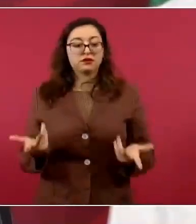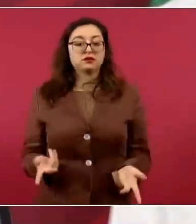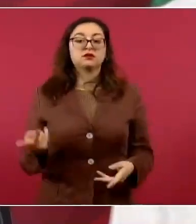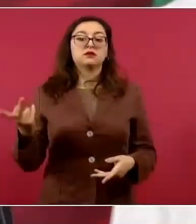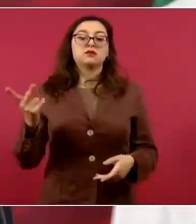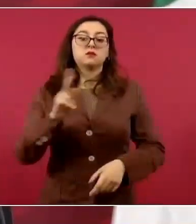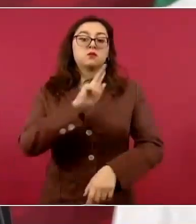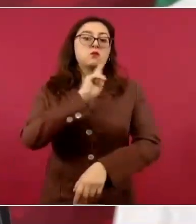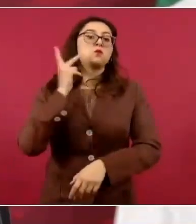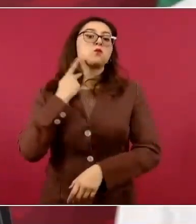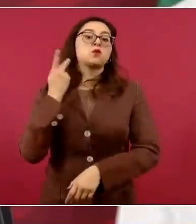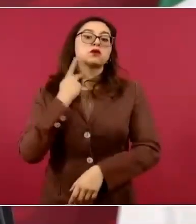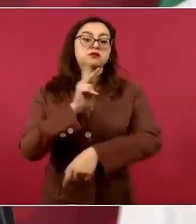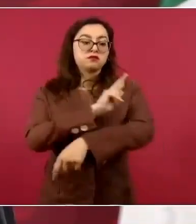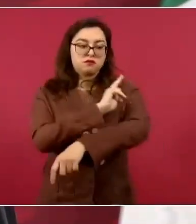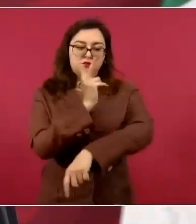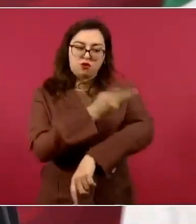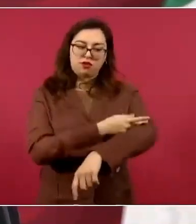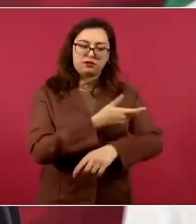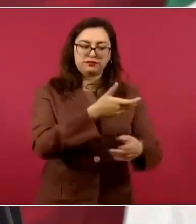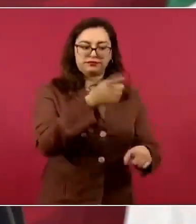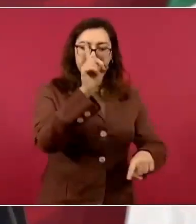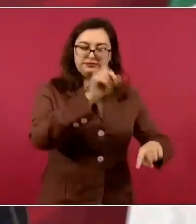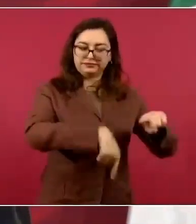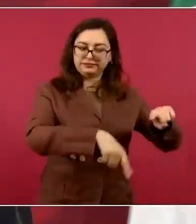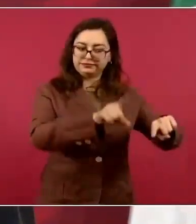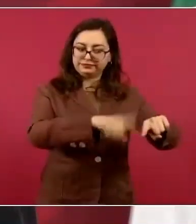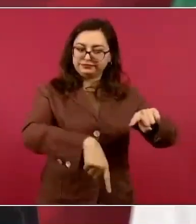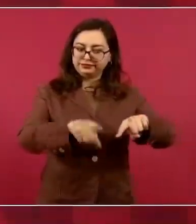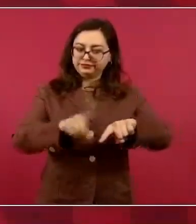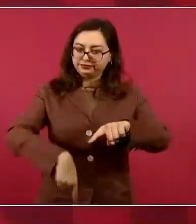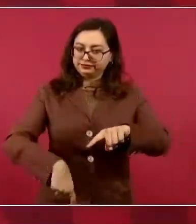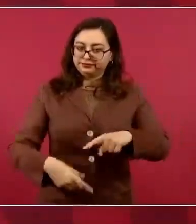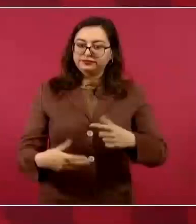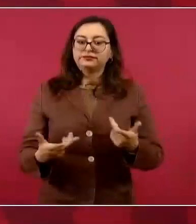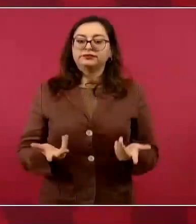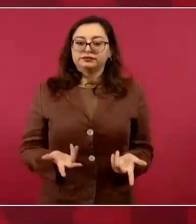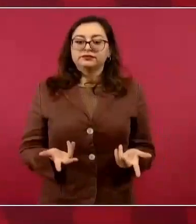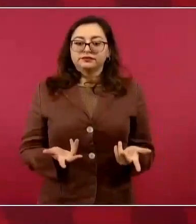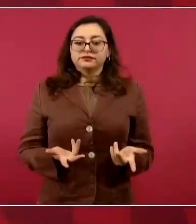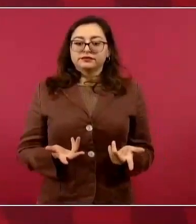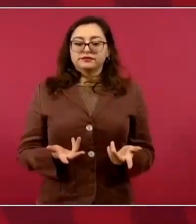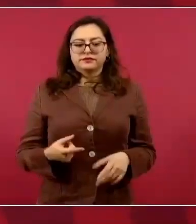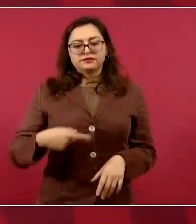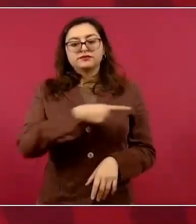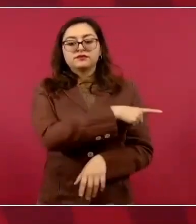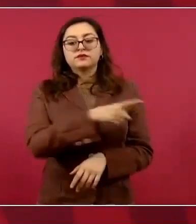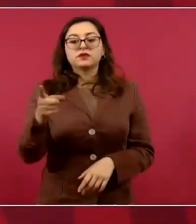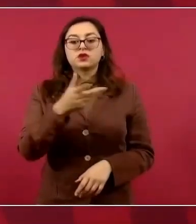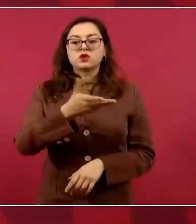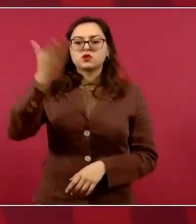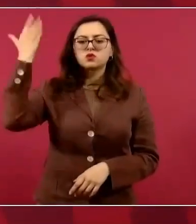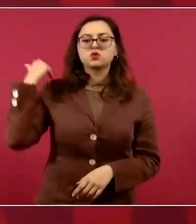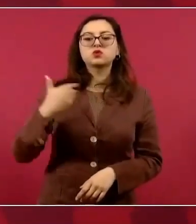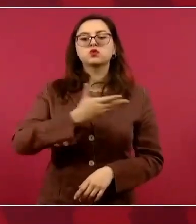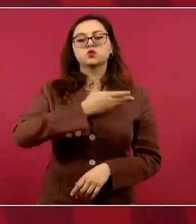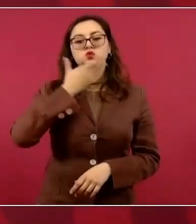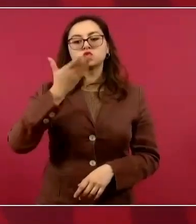que antes exhibían